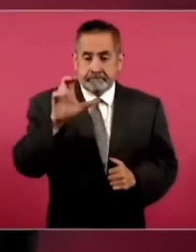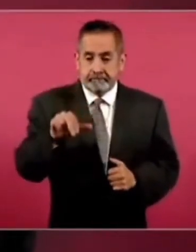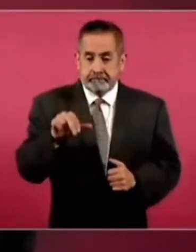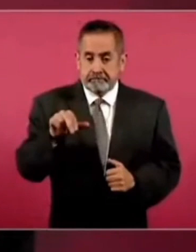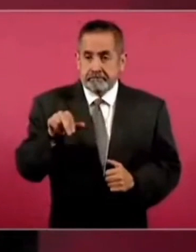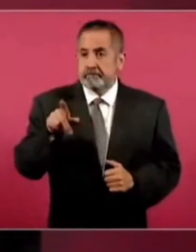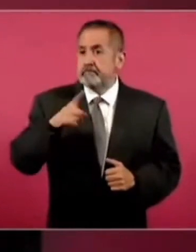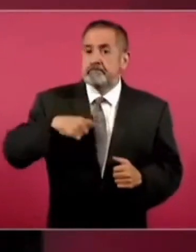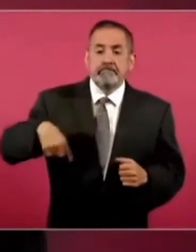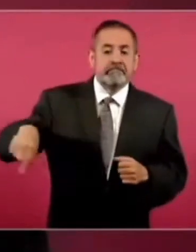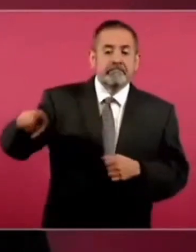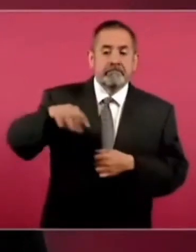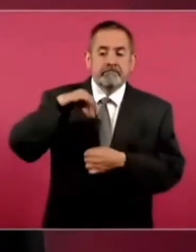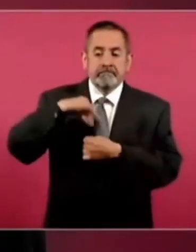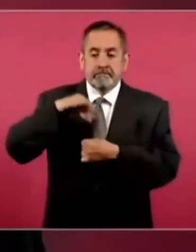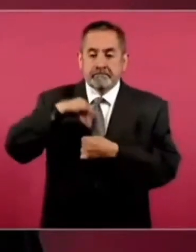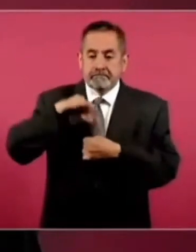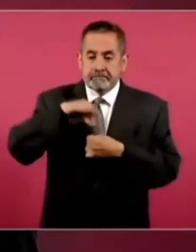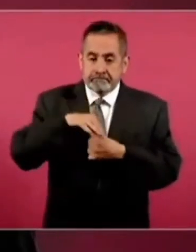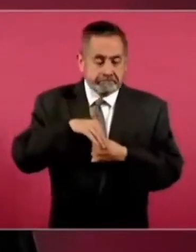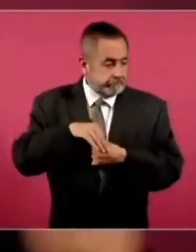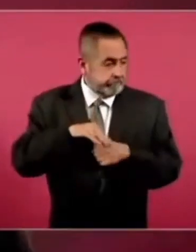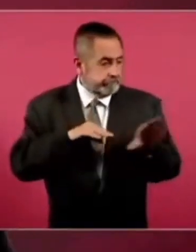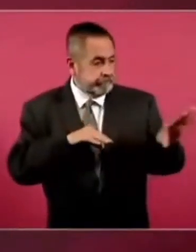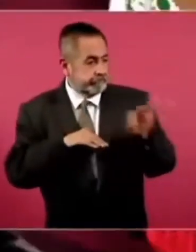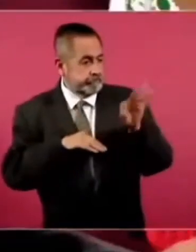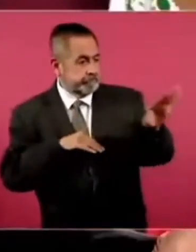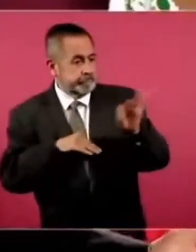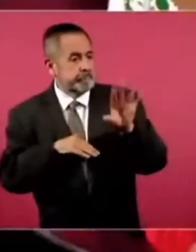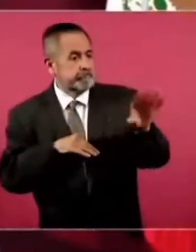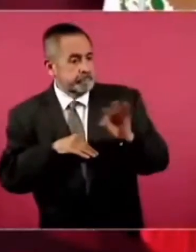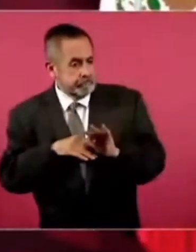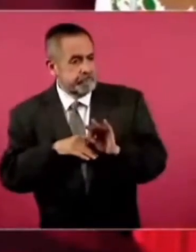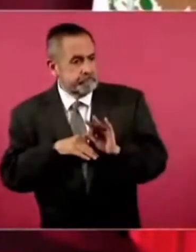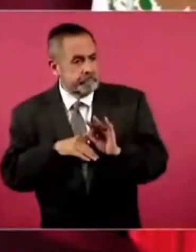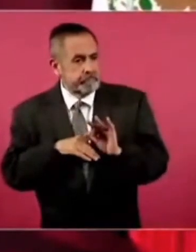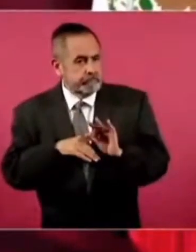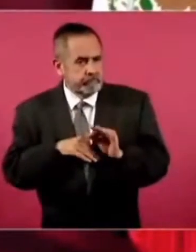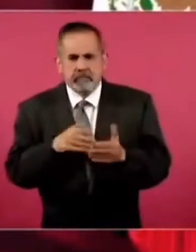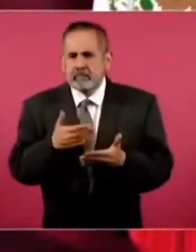A. Los integrantes. Del poder judicial. ¿Por qué no lo vamos a hacer ahora?